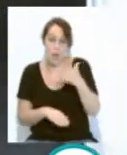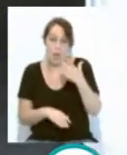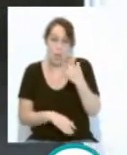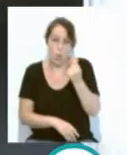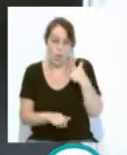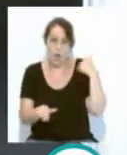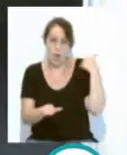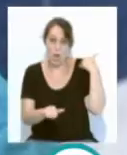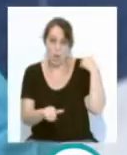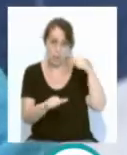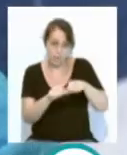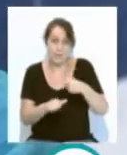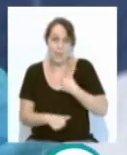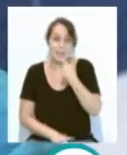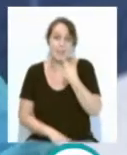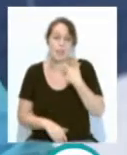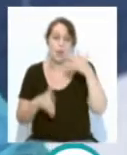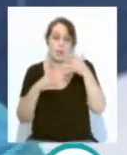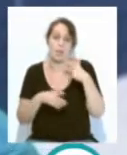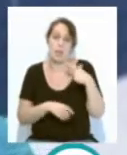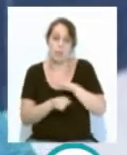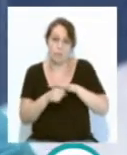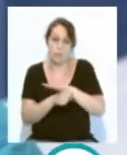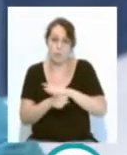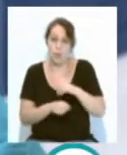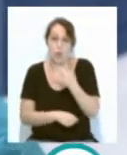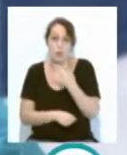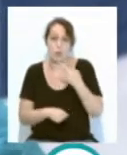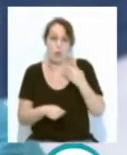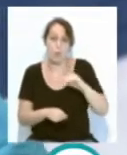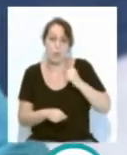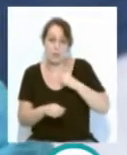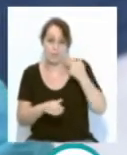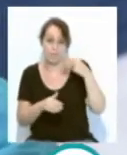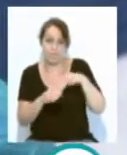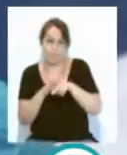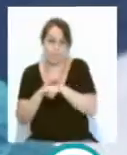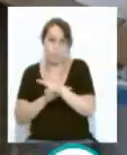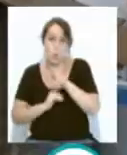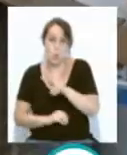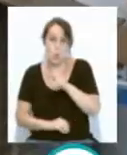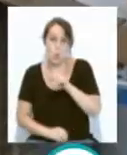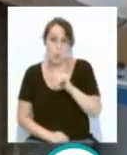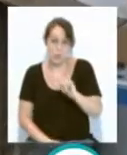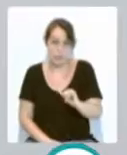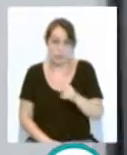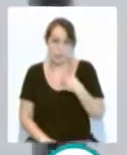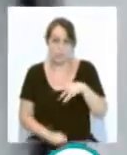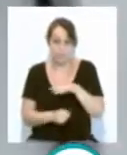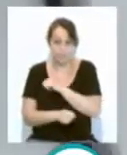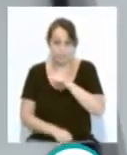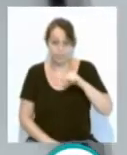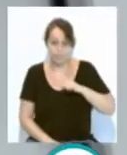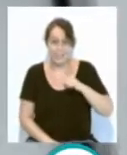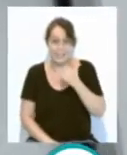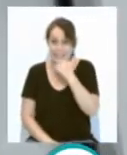24 horas, según los datos de la Consejería de la provincia. Dos nuevos ingresos también en la unidad de cuidados intensivos. La comunidad autónoma, por su